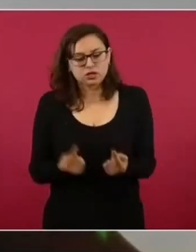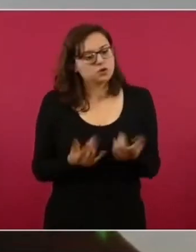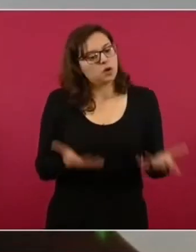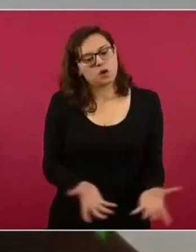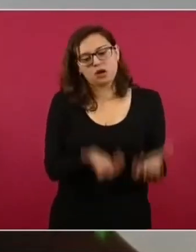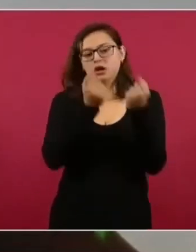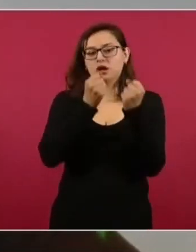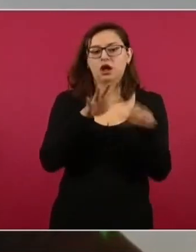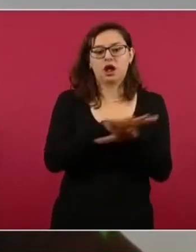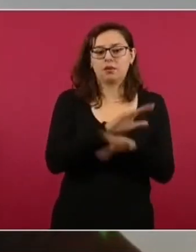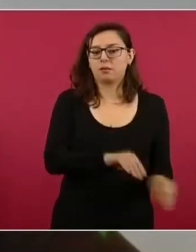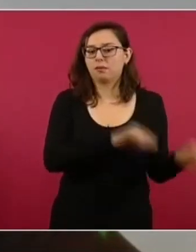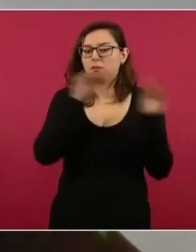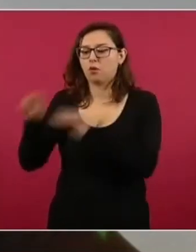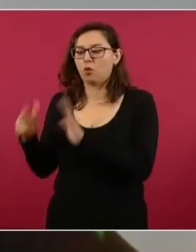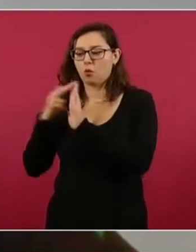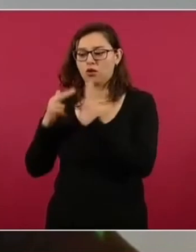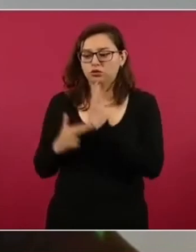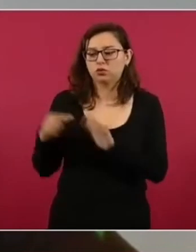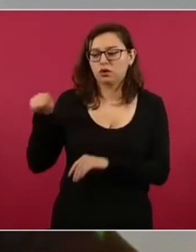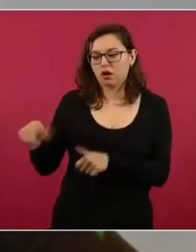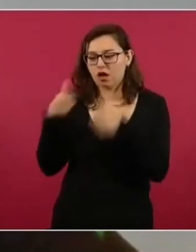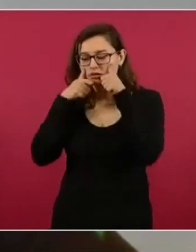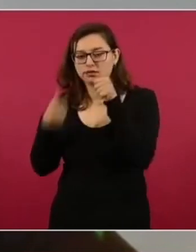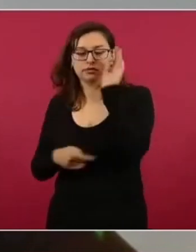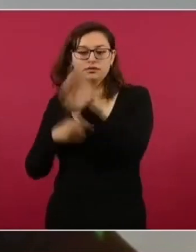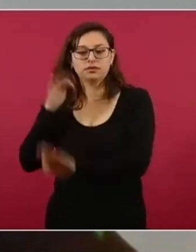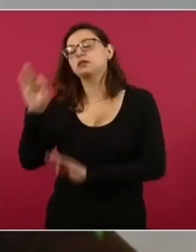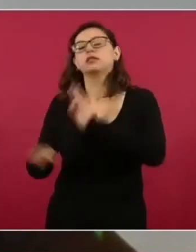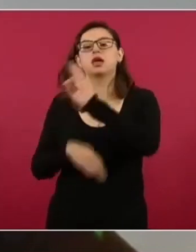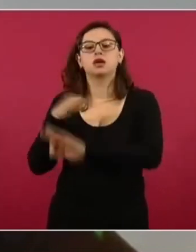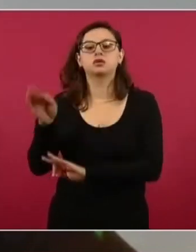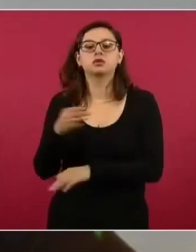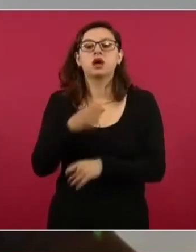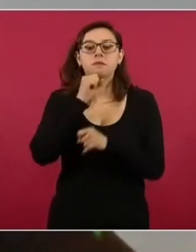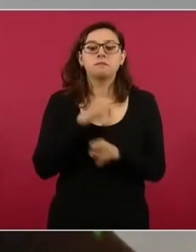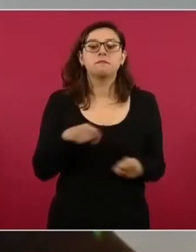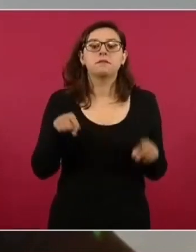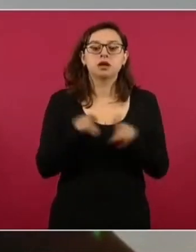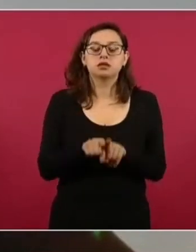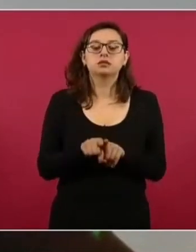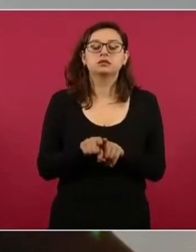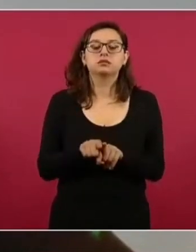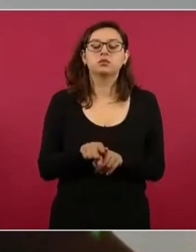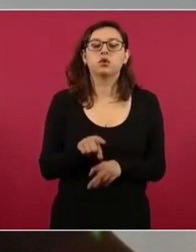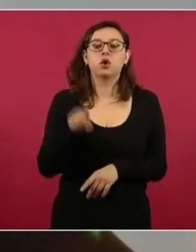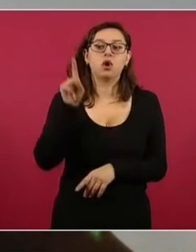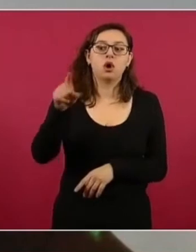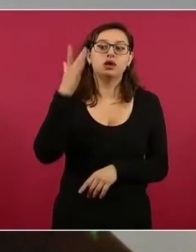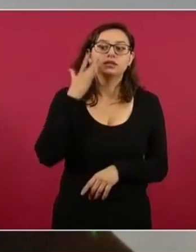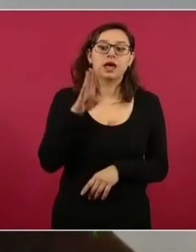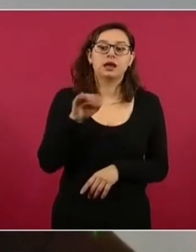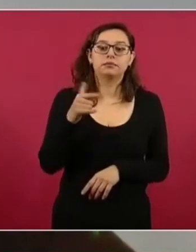médicamente. También, señor, el día de hoy estaremos en San Miguel del